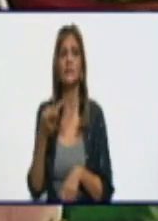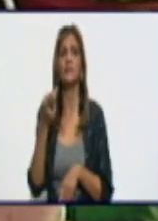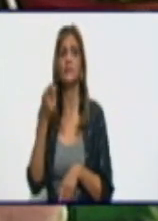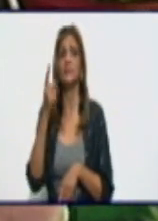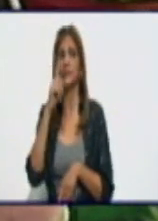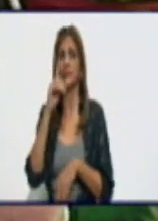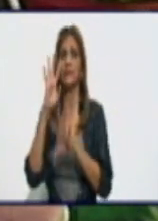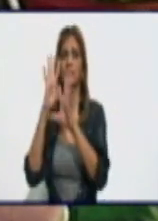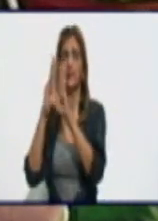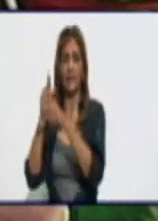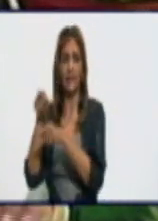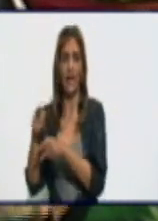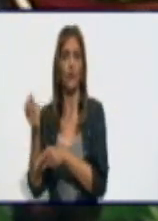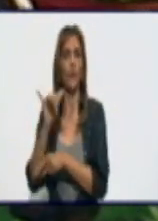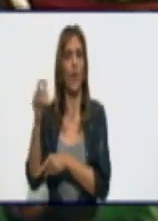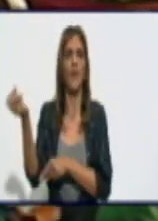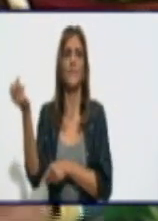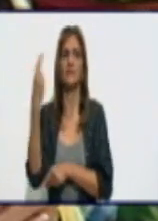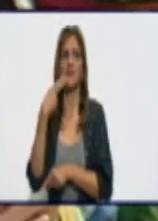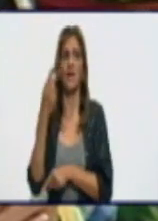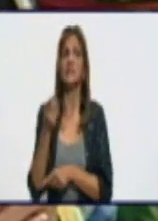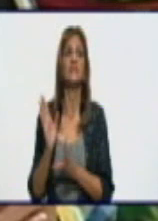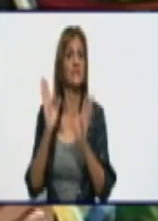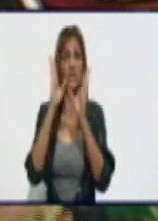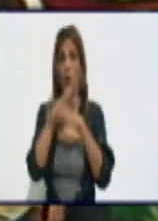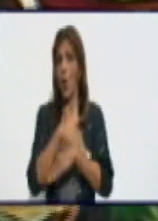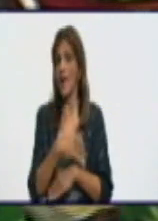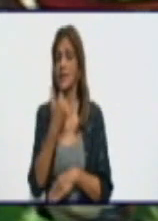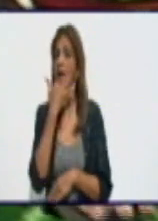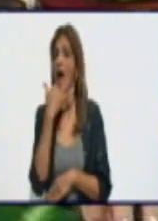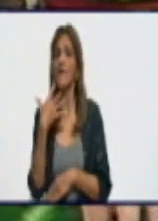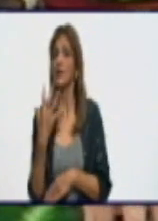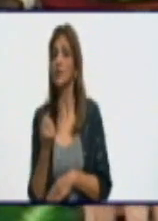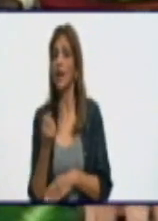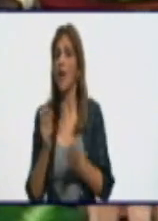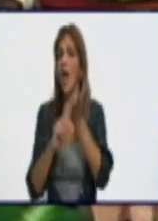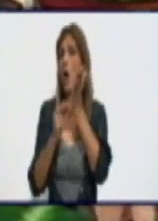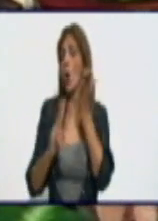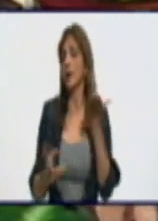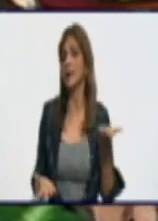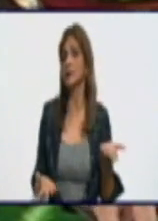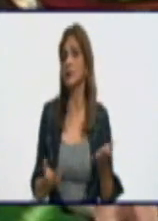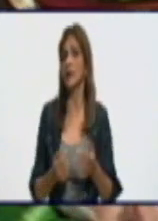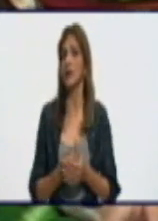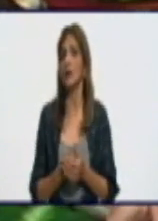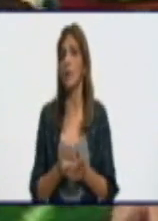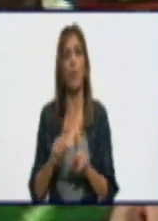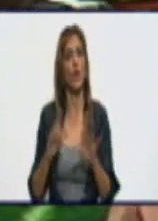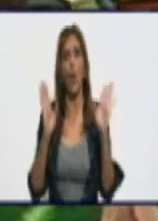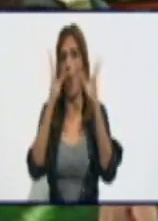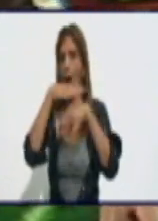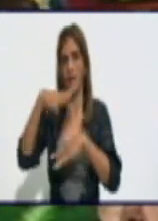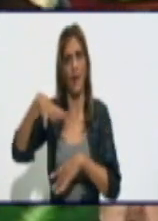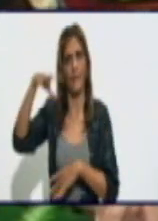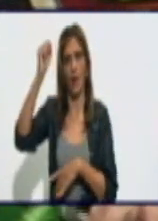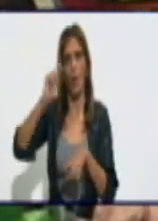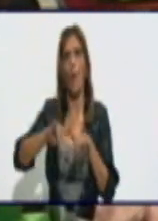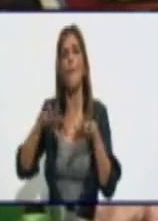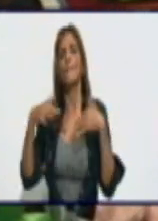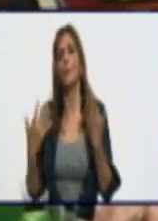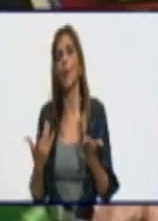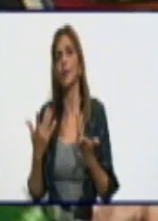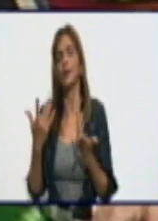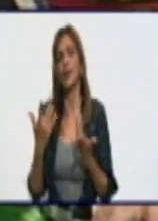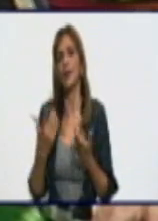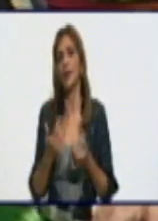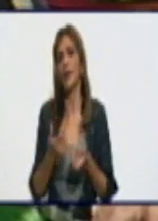no hay que afectar la corriente porque no hay déficit de generación, bueno, pues no tenemos el apagón porque al final es un apagón